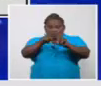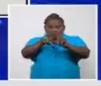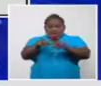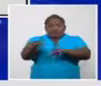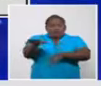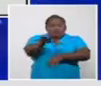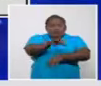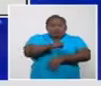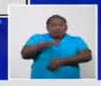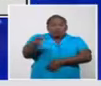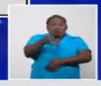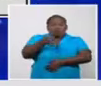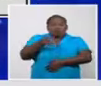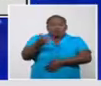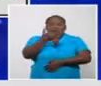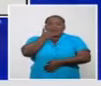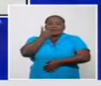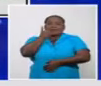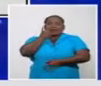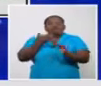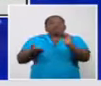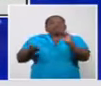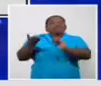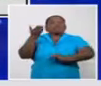con tasas superiores a 300